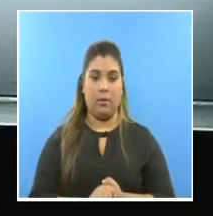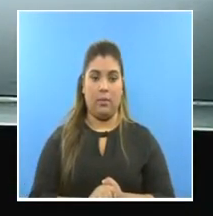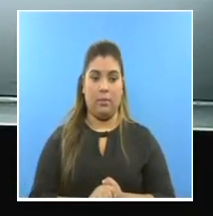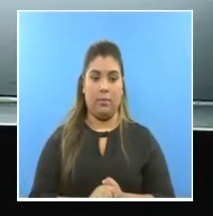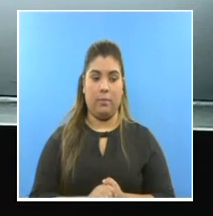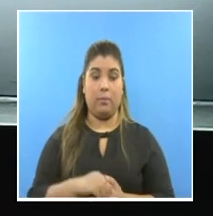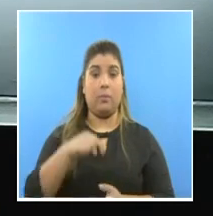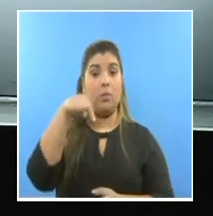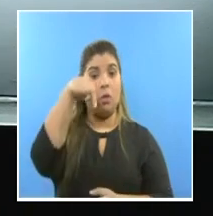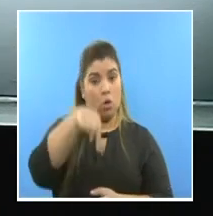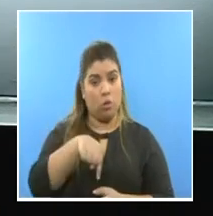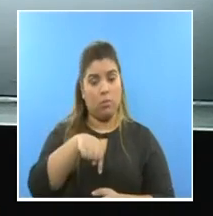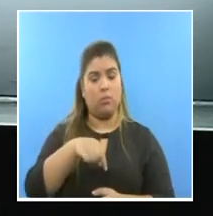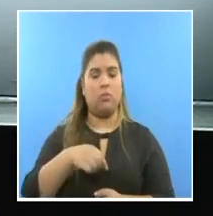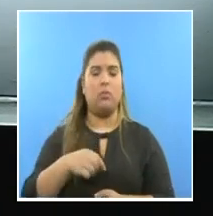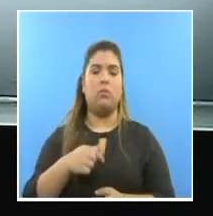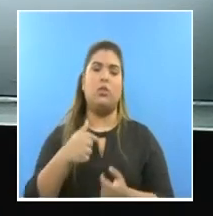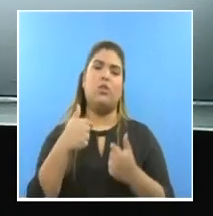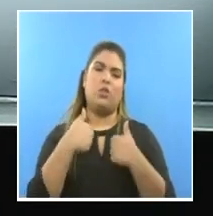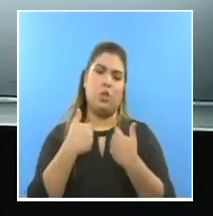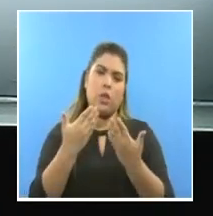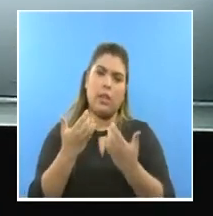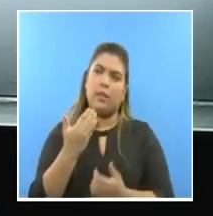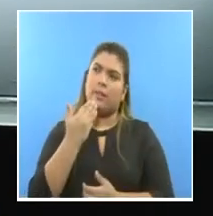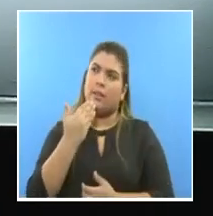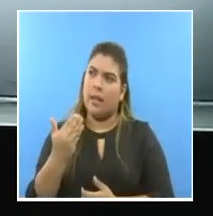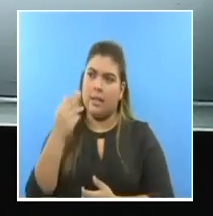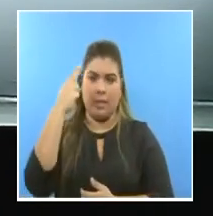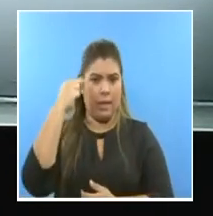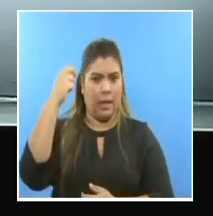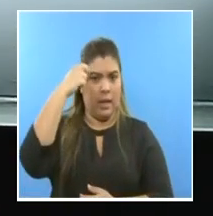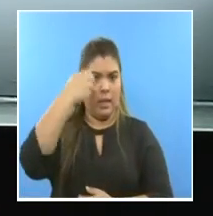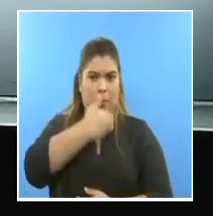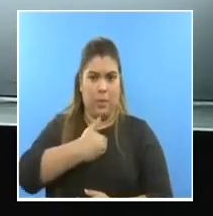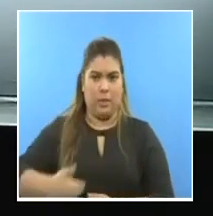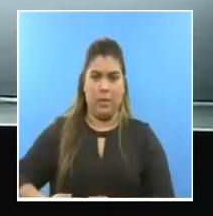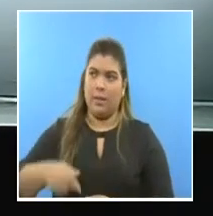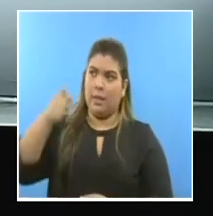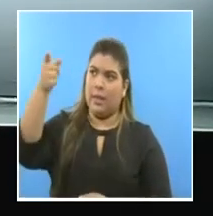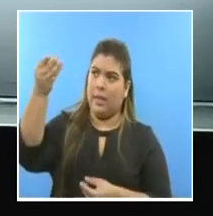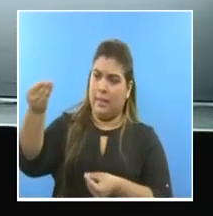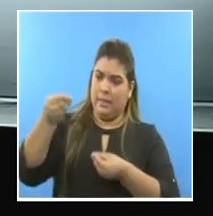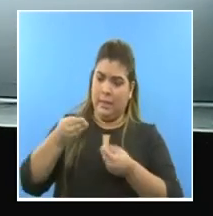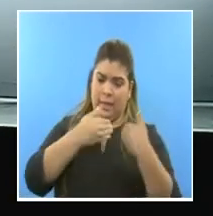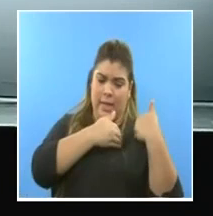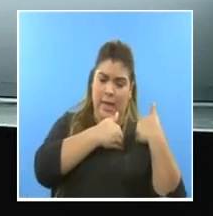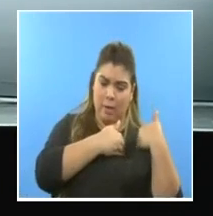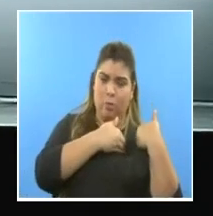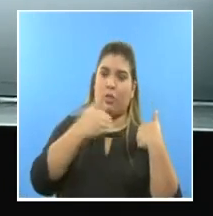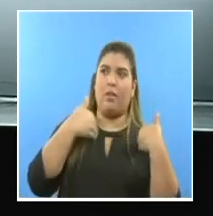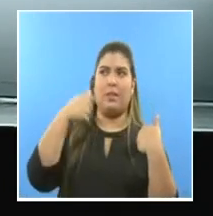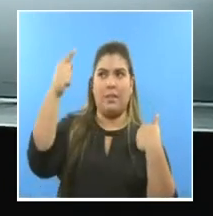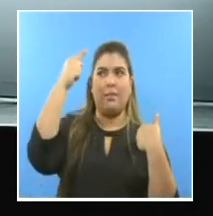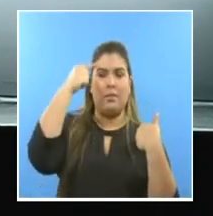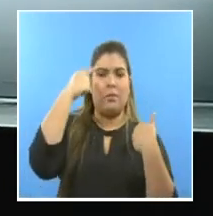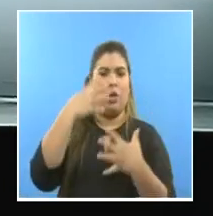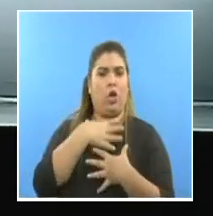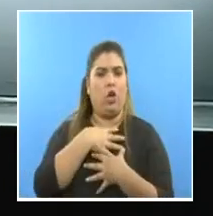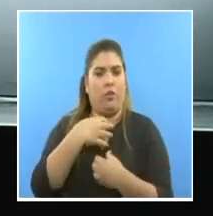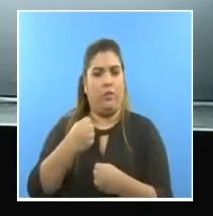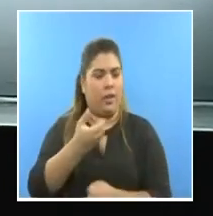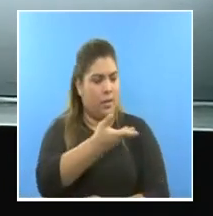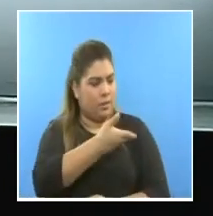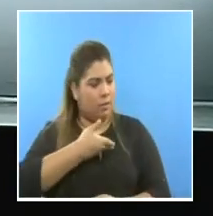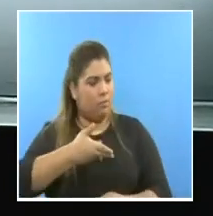agradecer al señor Presidente de la República por la confianza depositada en nosotros para coayuvar en este empeño